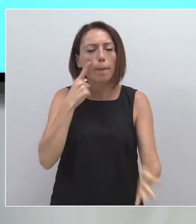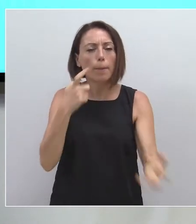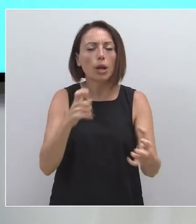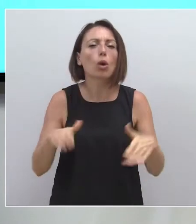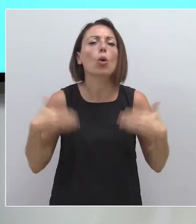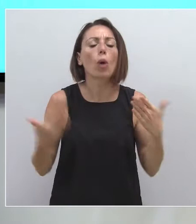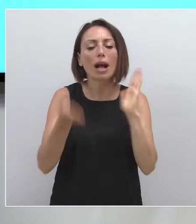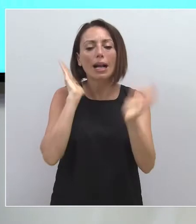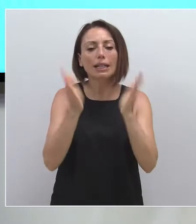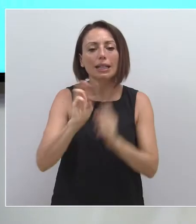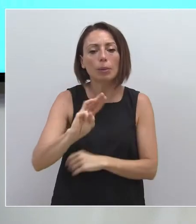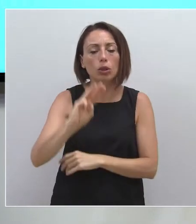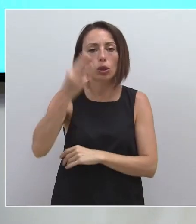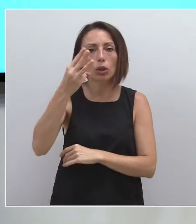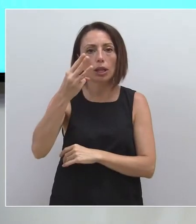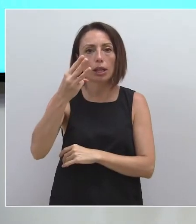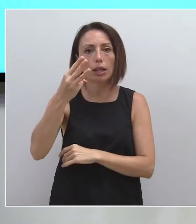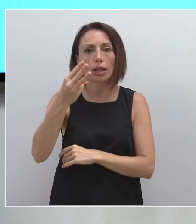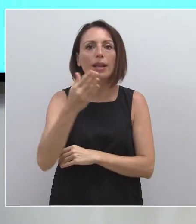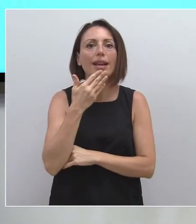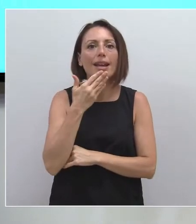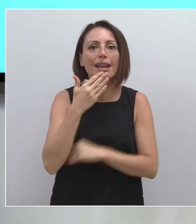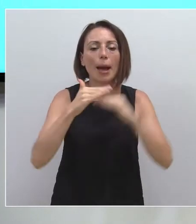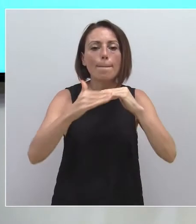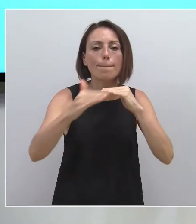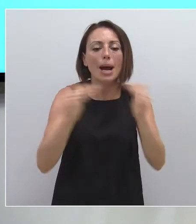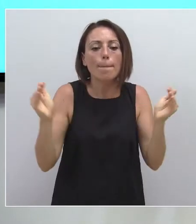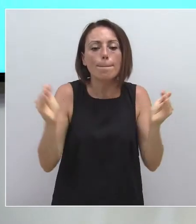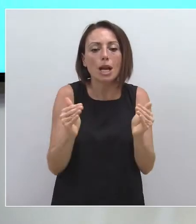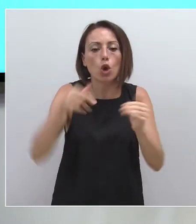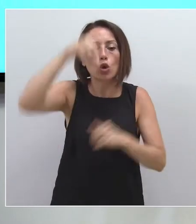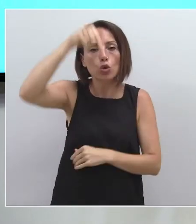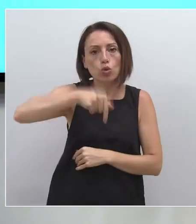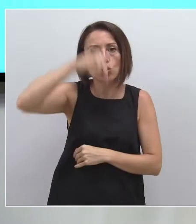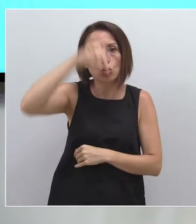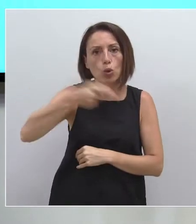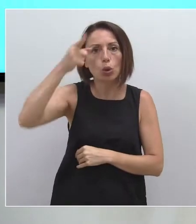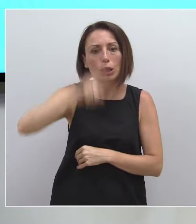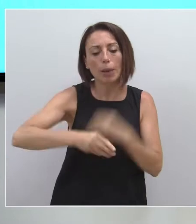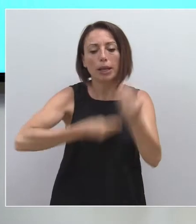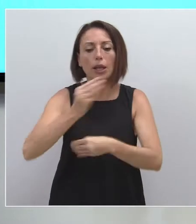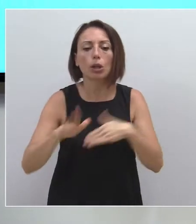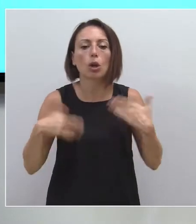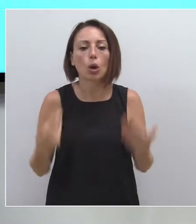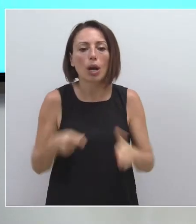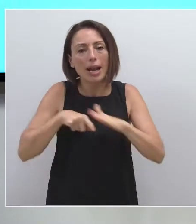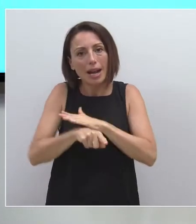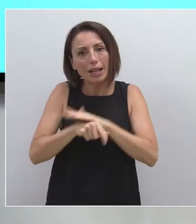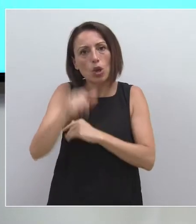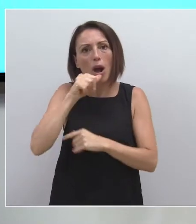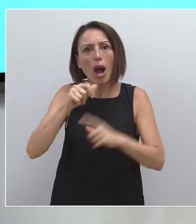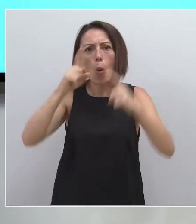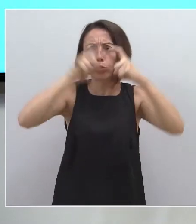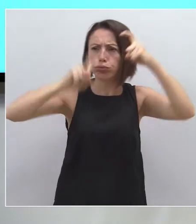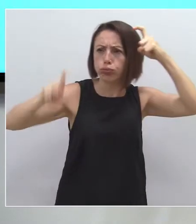el tratamiento terciario de la edad mar menor sur. También destacan las actuaciones para gestión de aguas de tormenta